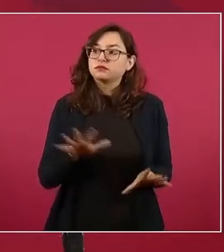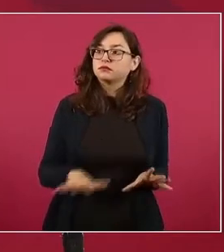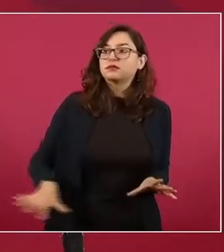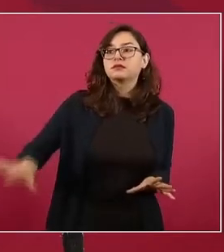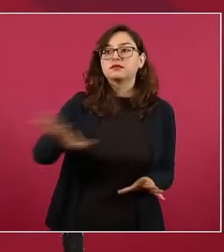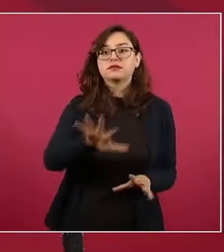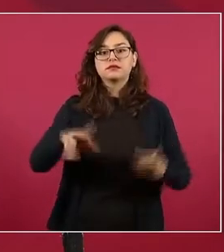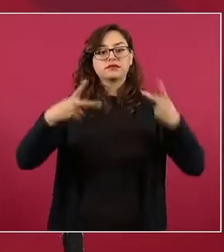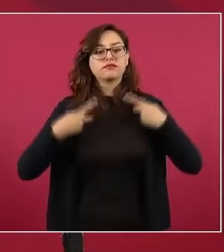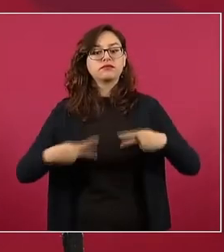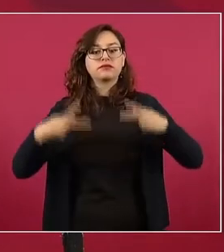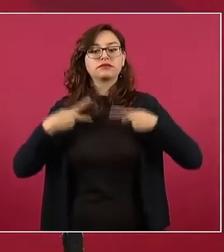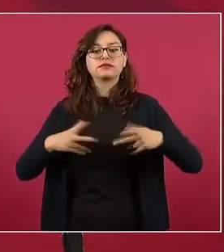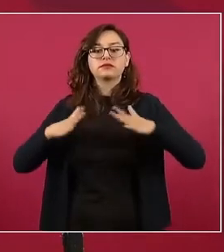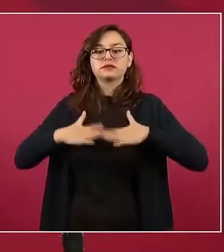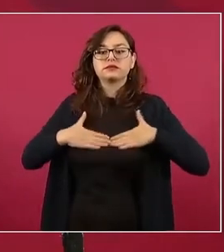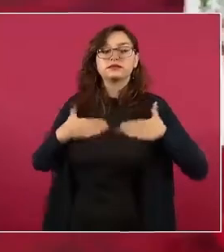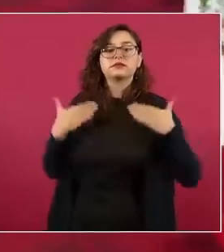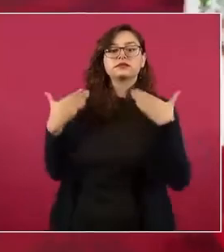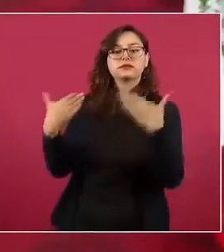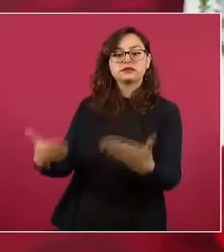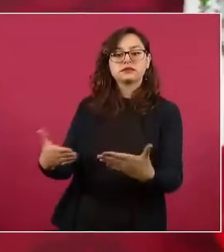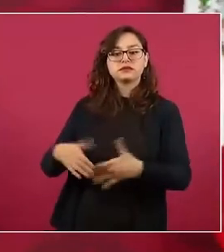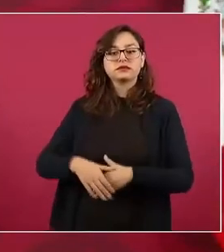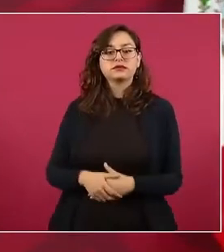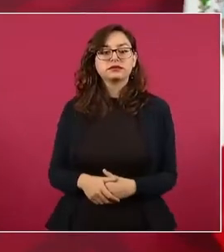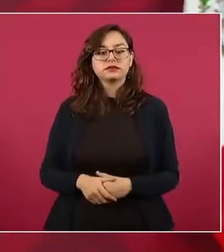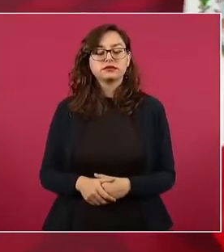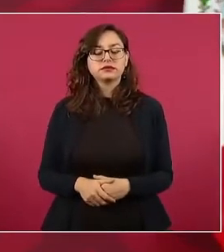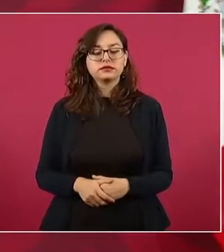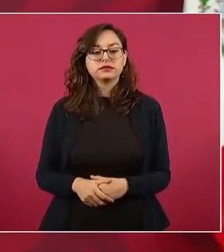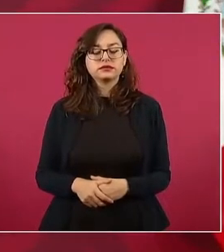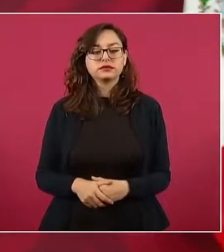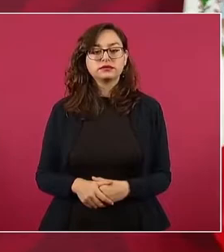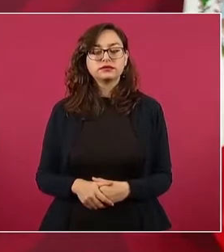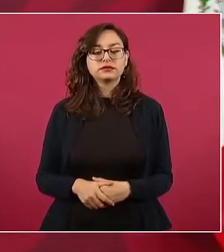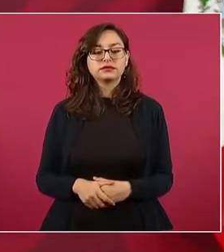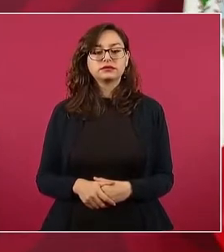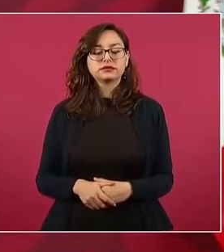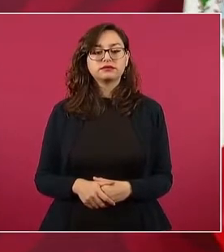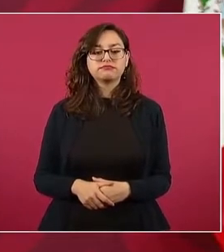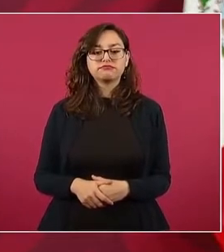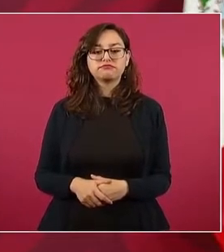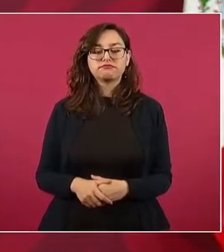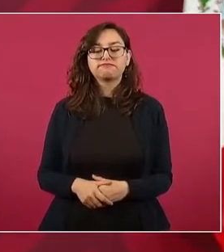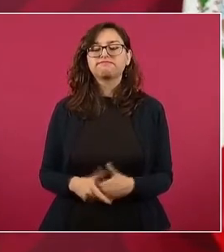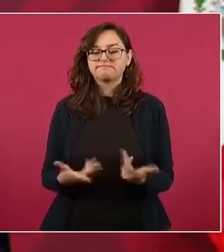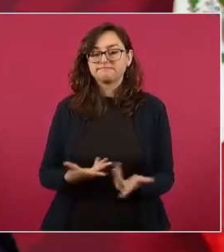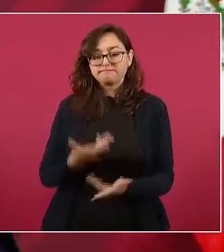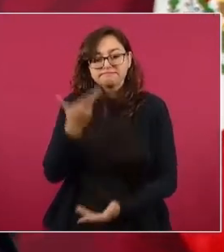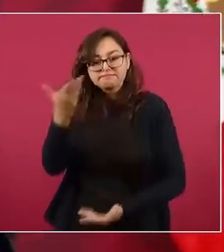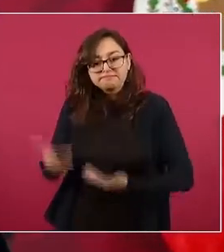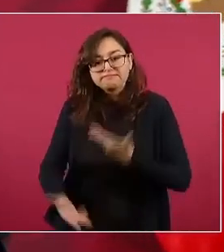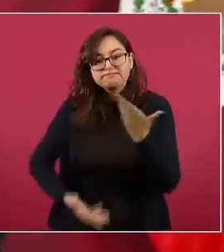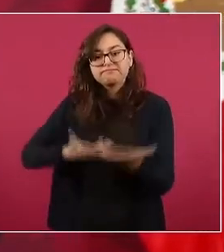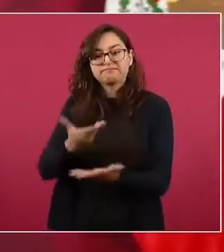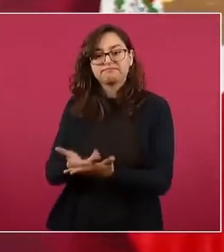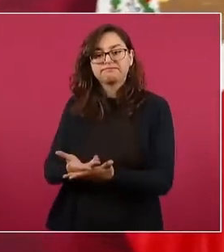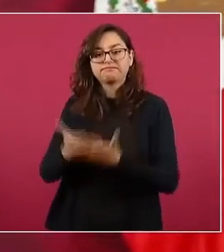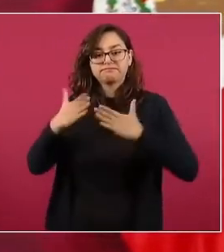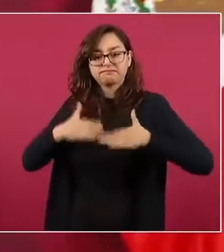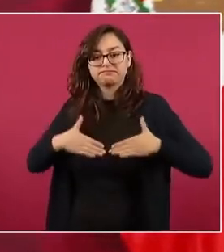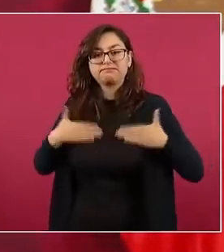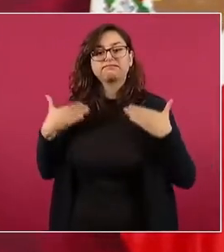servir al pueblo y tenerle